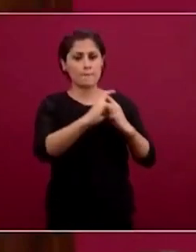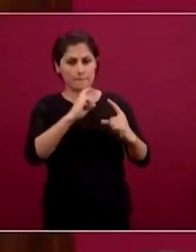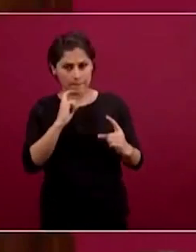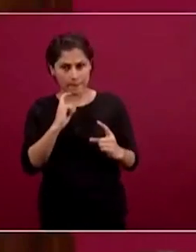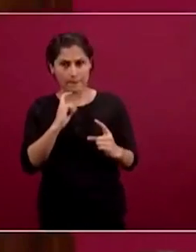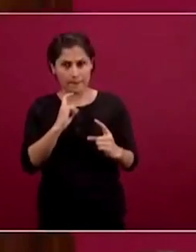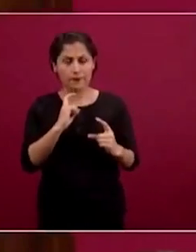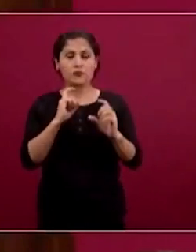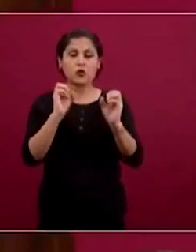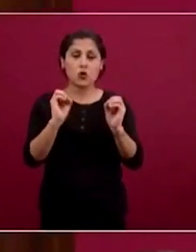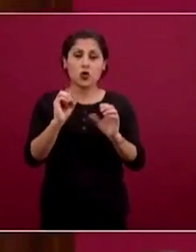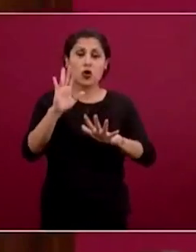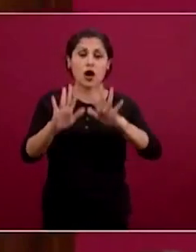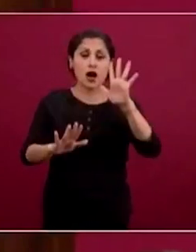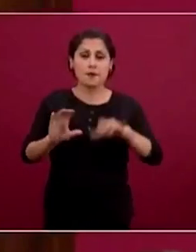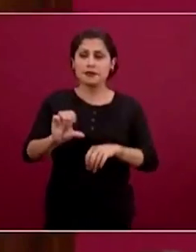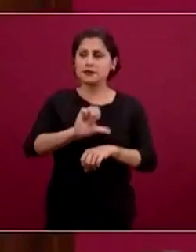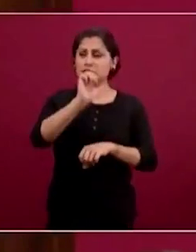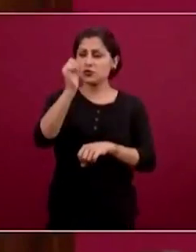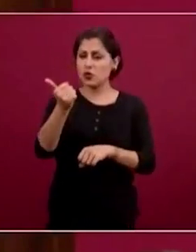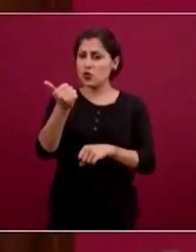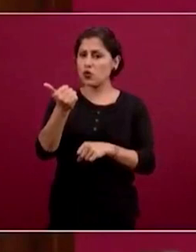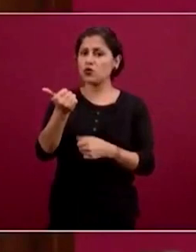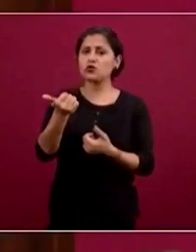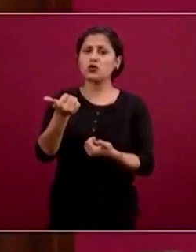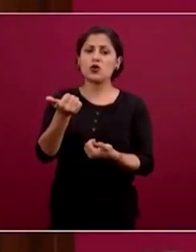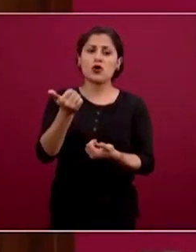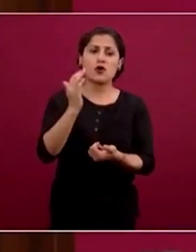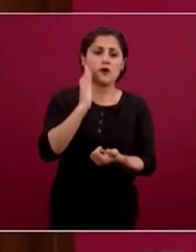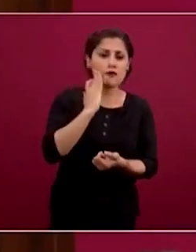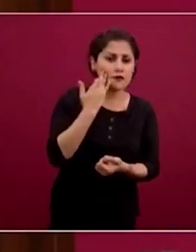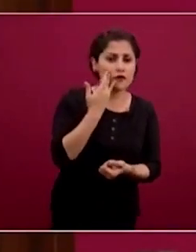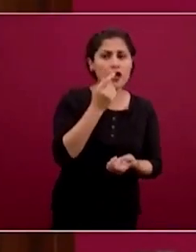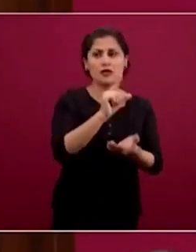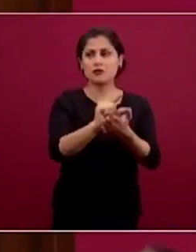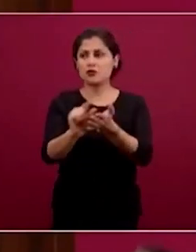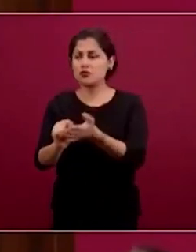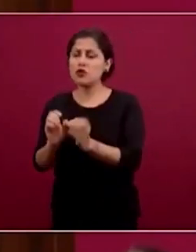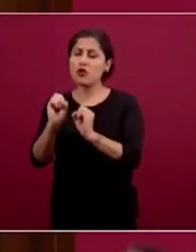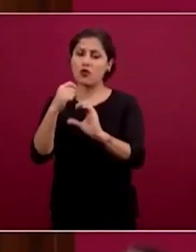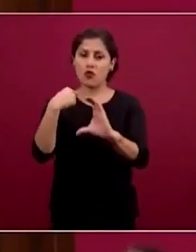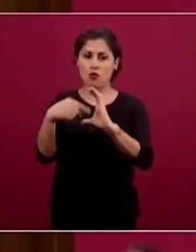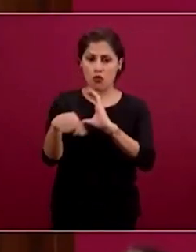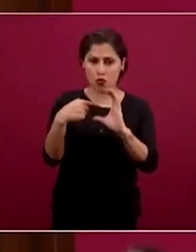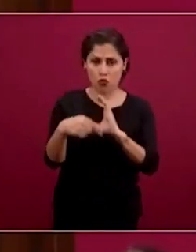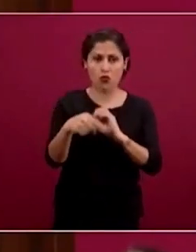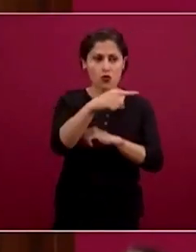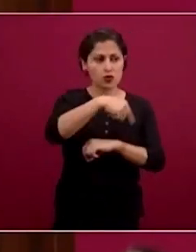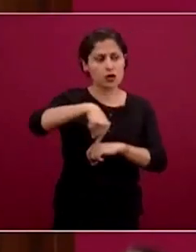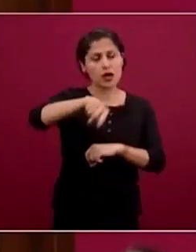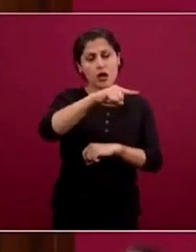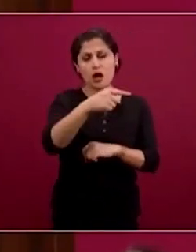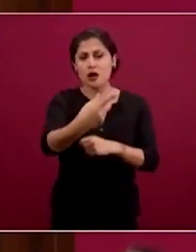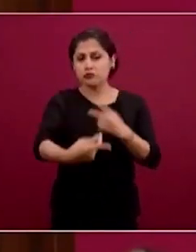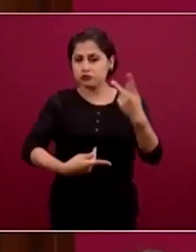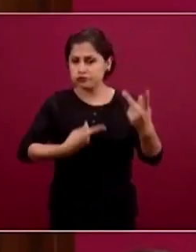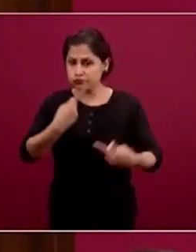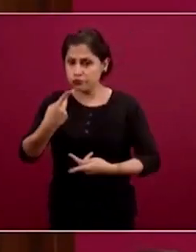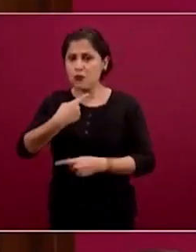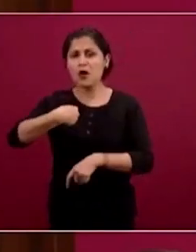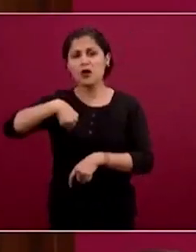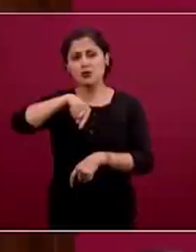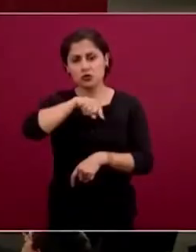otras, de otros medios, de otras redes sociales o algún correo electrónico y estar actualizando la información.